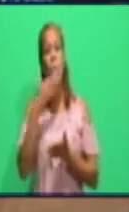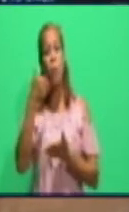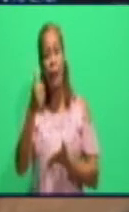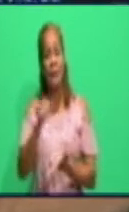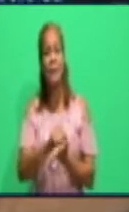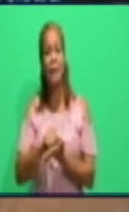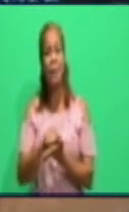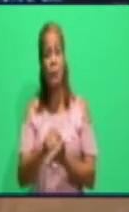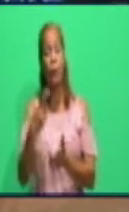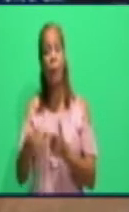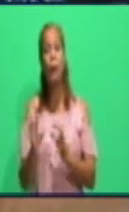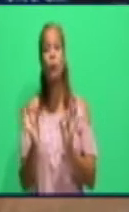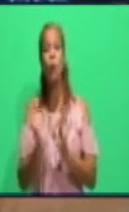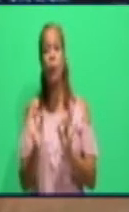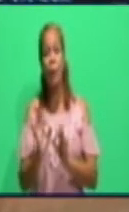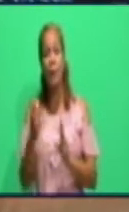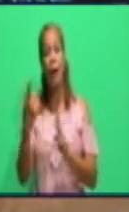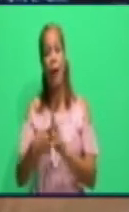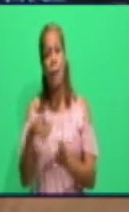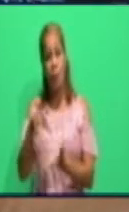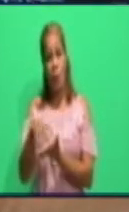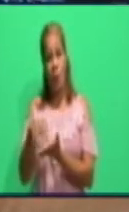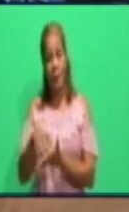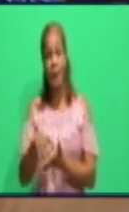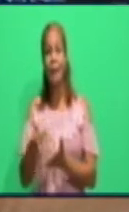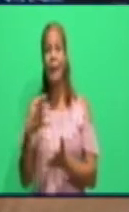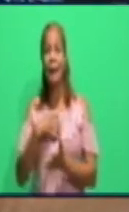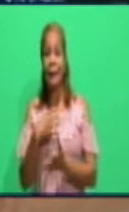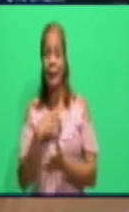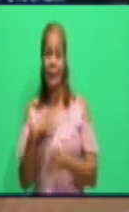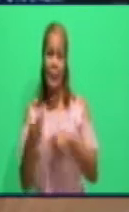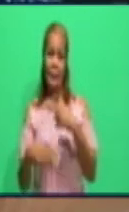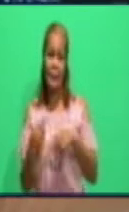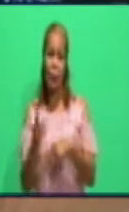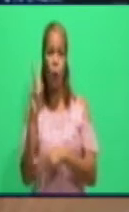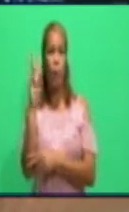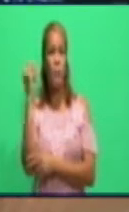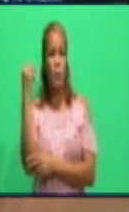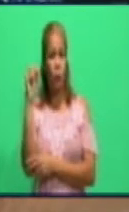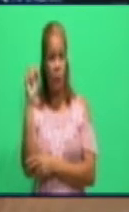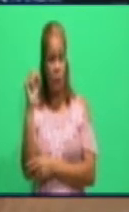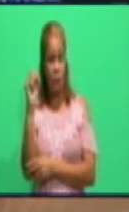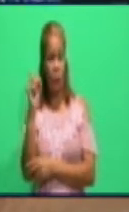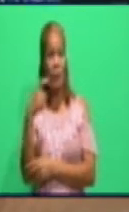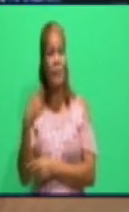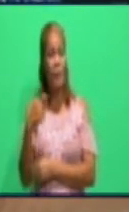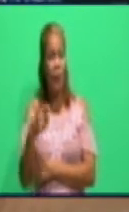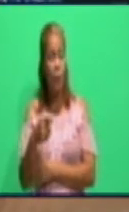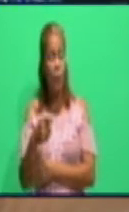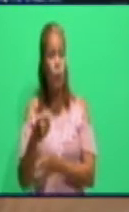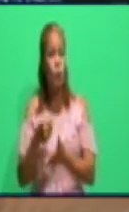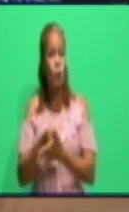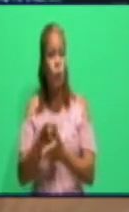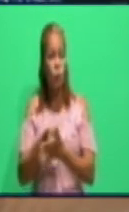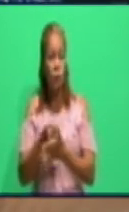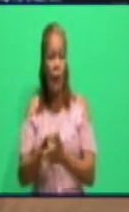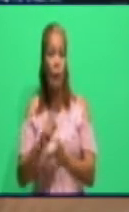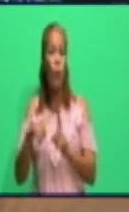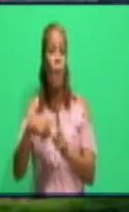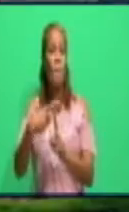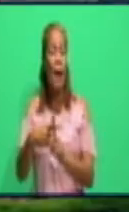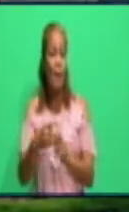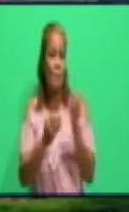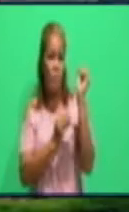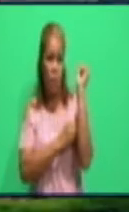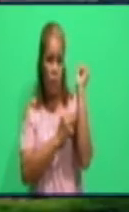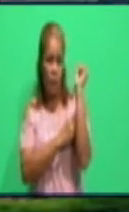todavía quedan algunas unidades que están focalizadas y a esas son las cuales nosotros tenemos que atacar con más fuerza. Creo que el grupo empresarial de